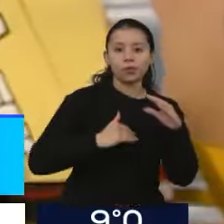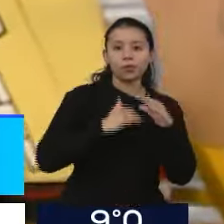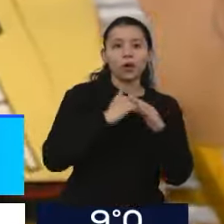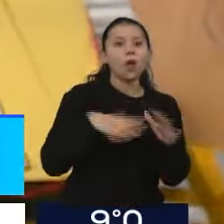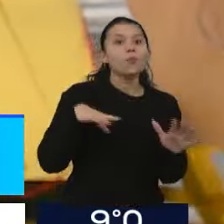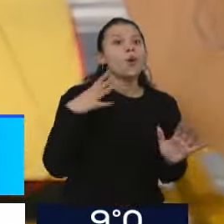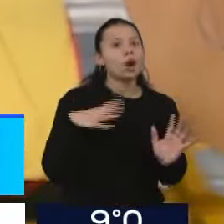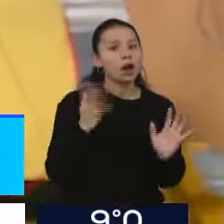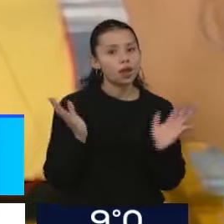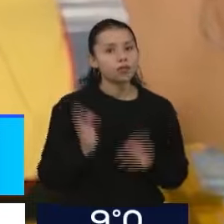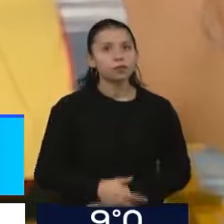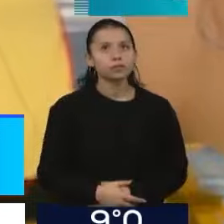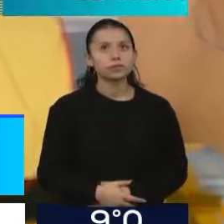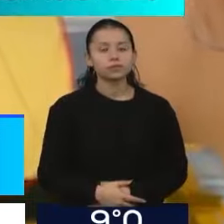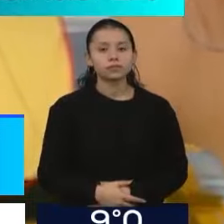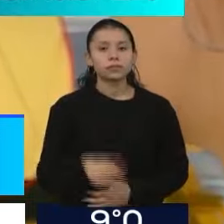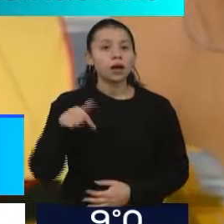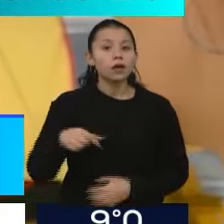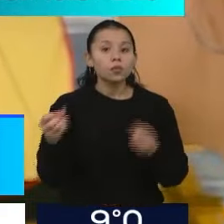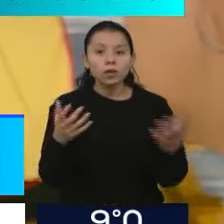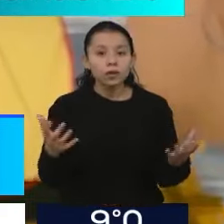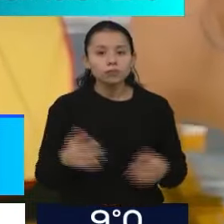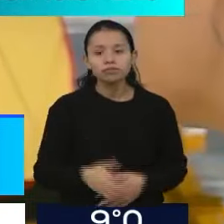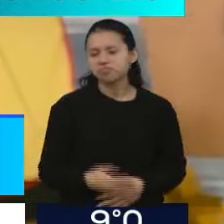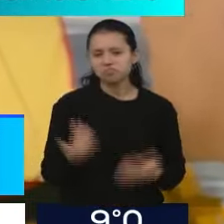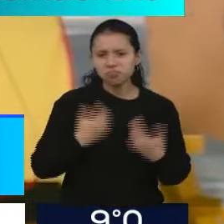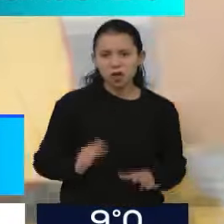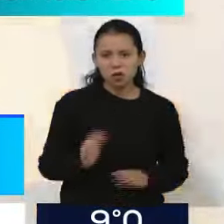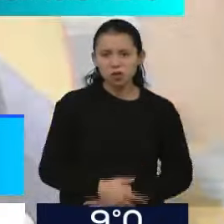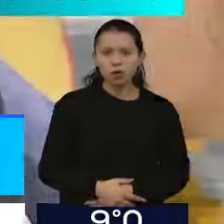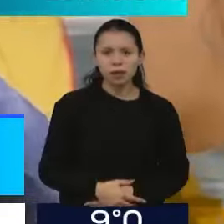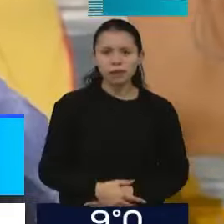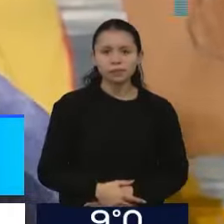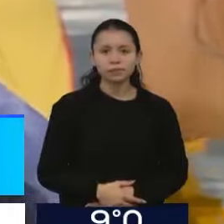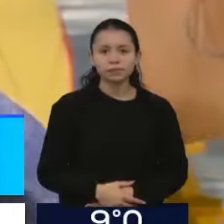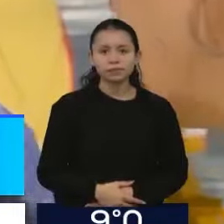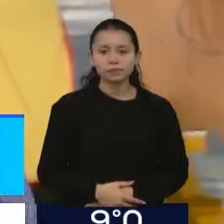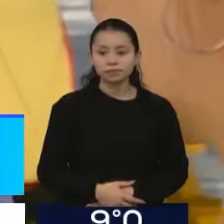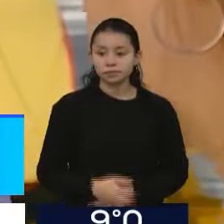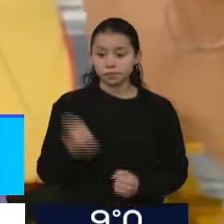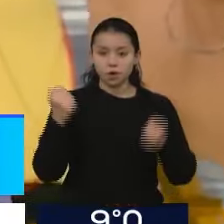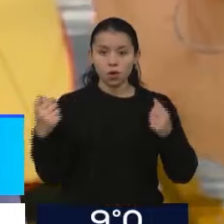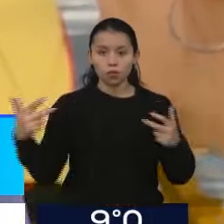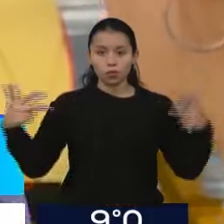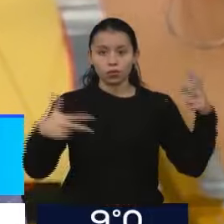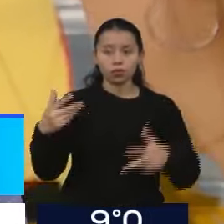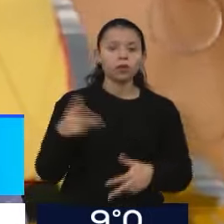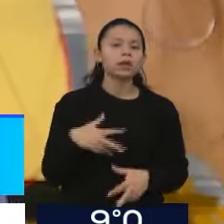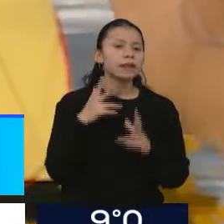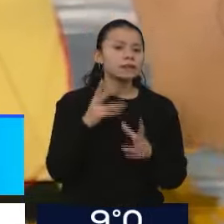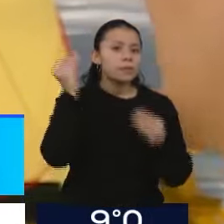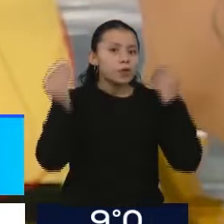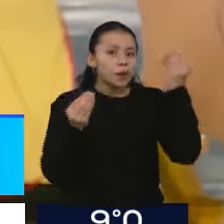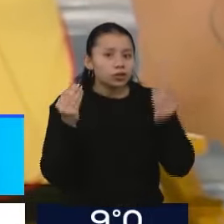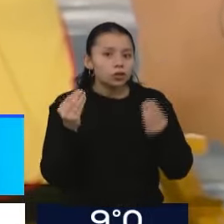normal. Acá en esta estación nunca se sintió nada. Fue normal el movimiento. ¿Conductores manifestaban su preocupación por faltante?